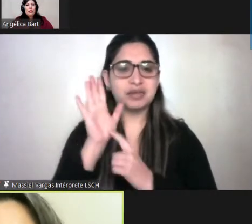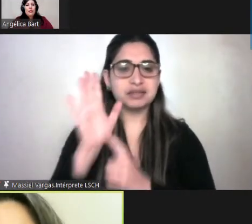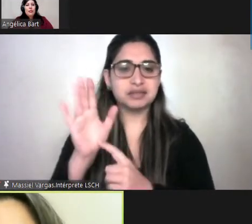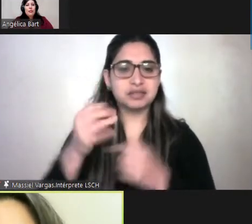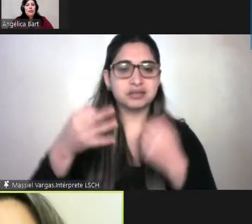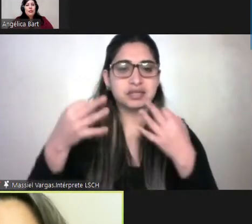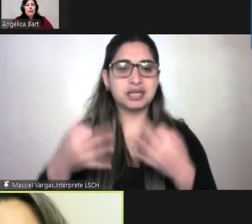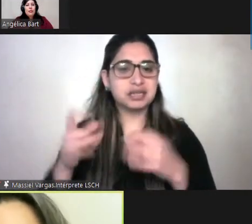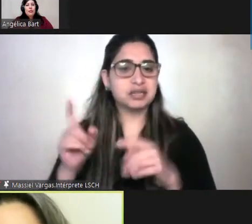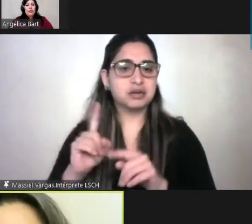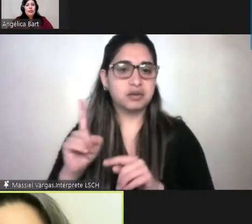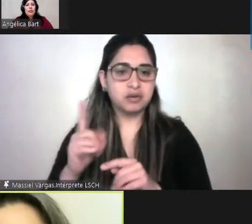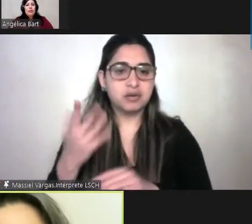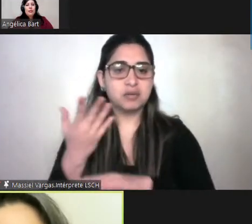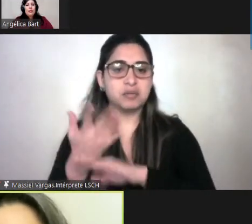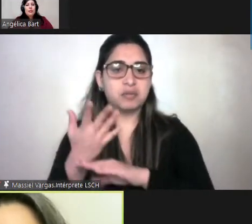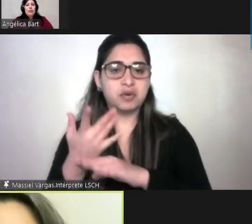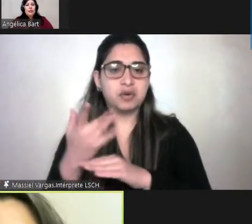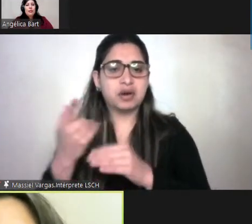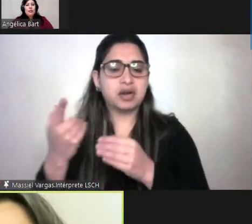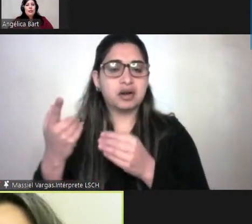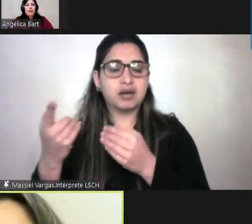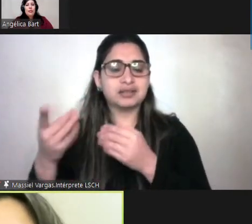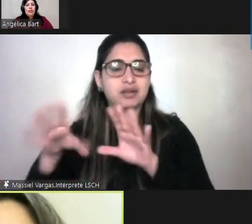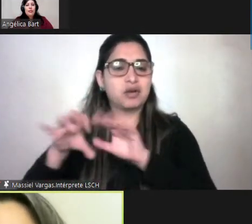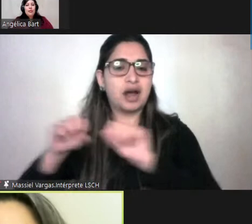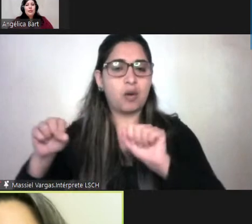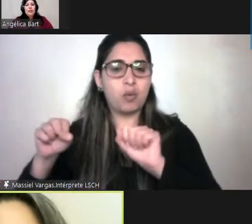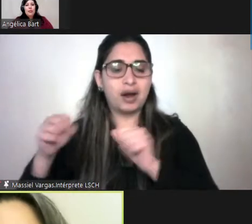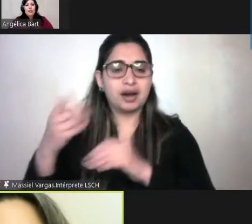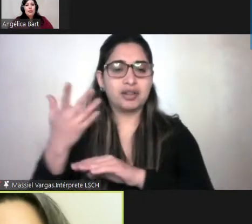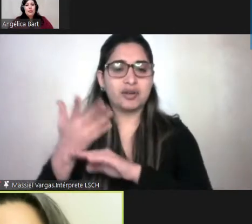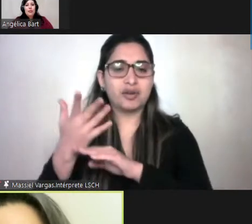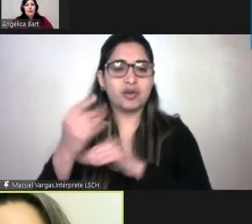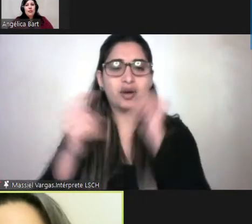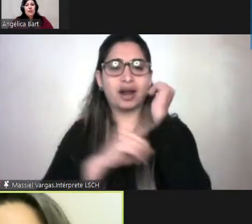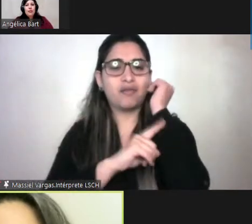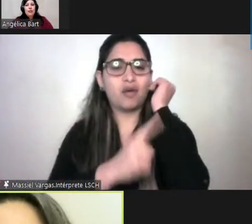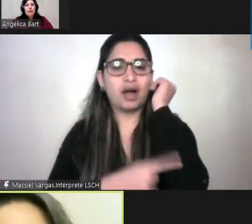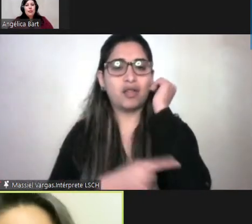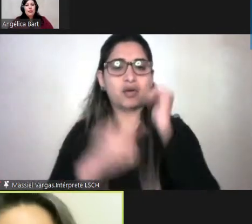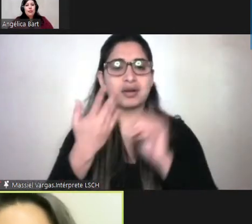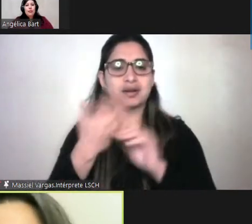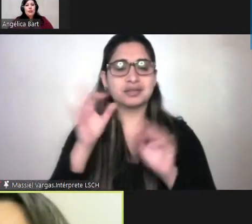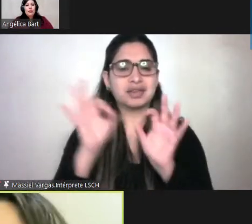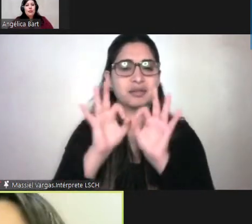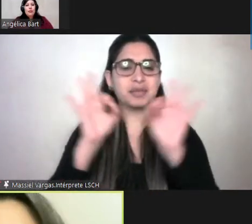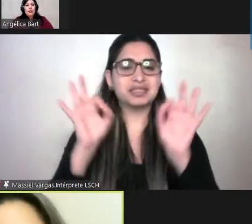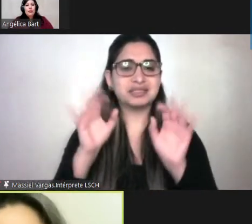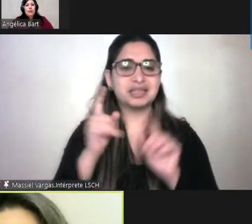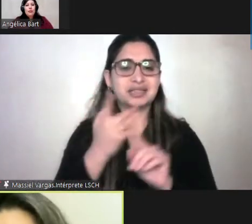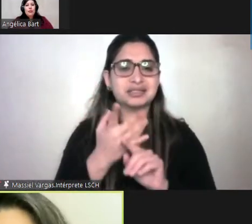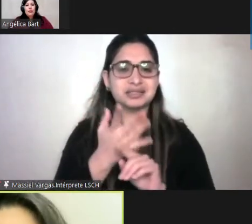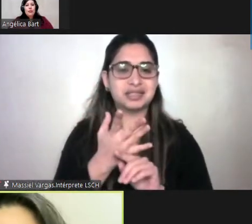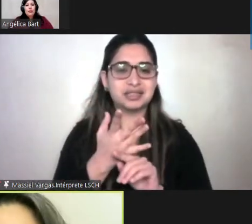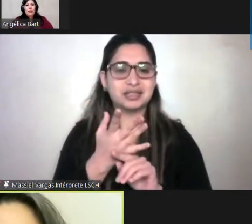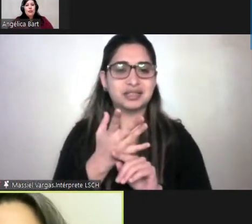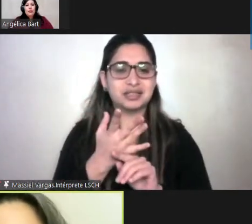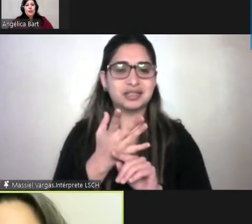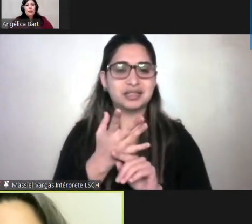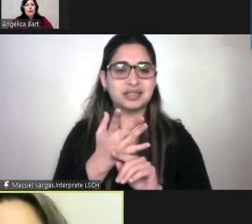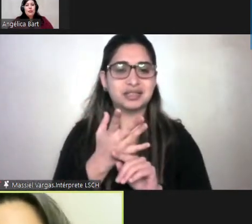programa convenio con las corporaciones de asistencia judicial que cuentan con estos abogados que se han ido especializando en materia de discapacidad no son postulantes